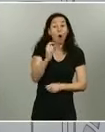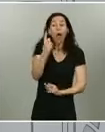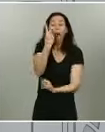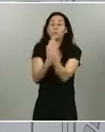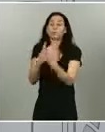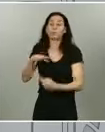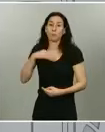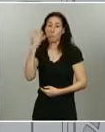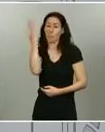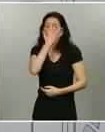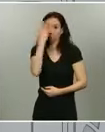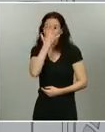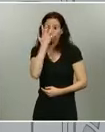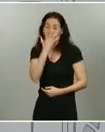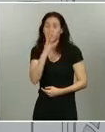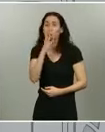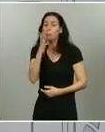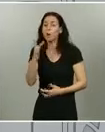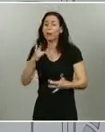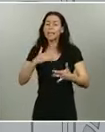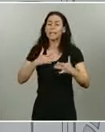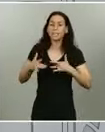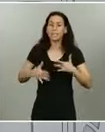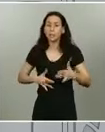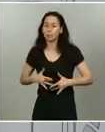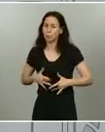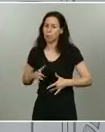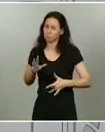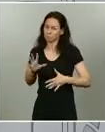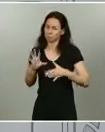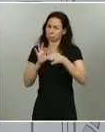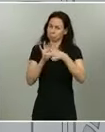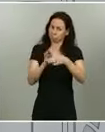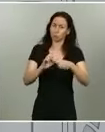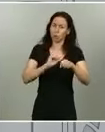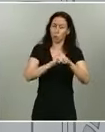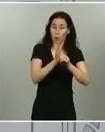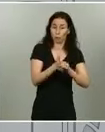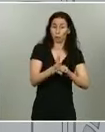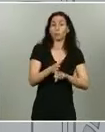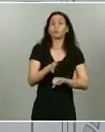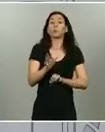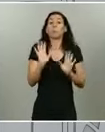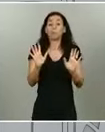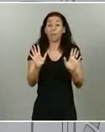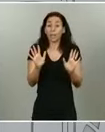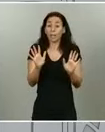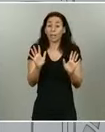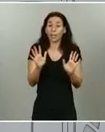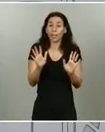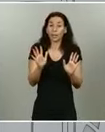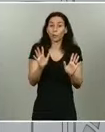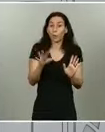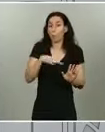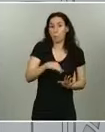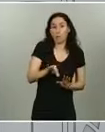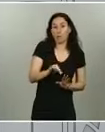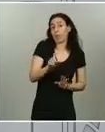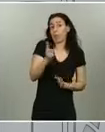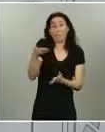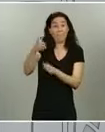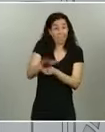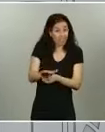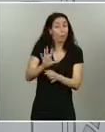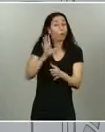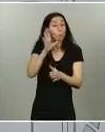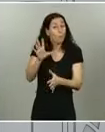poco más tenía una sintomatología compatible, algunos de ellos también, probablemente, no habrán fallecido por esta enfermedad. El caso